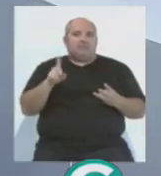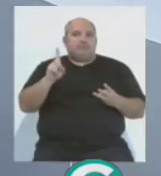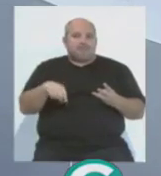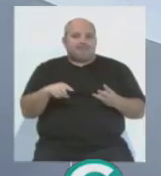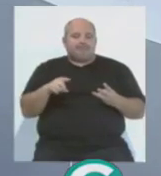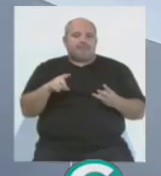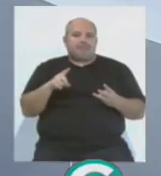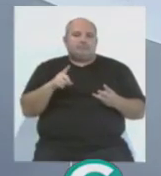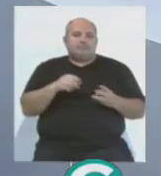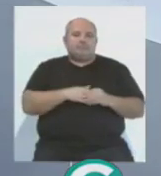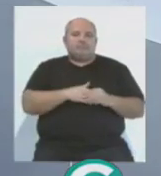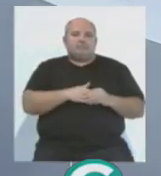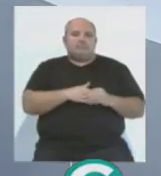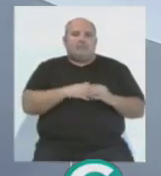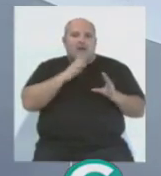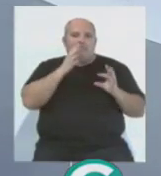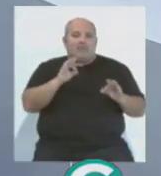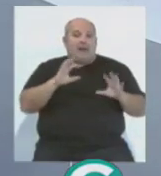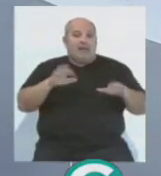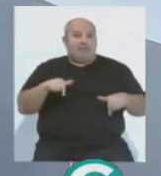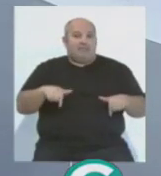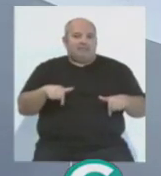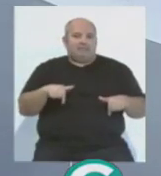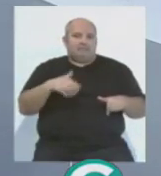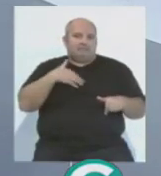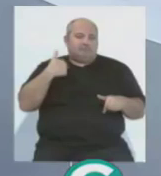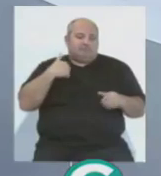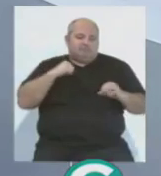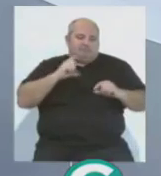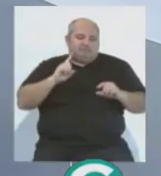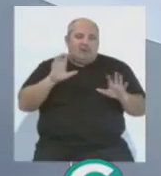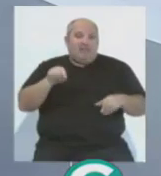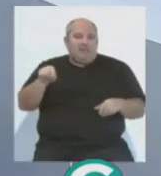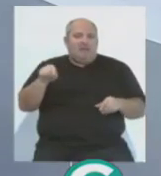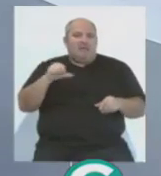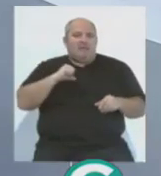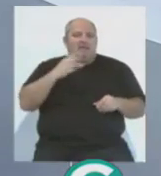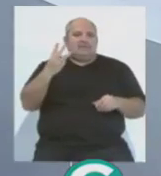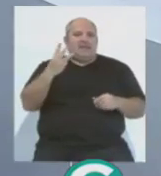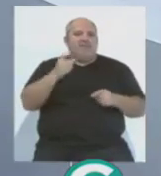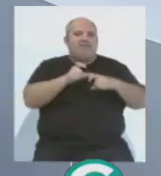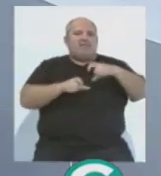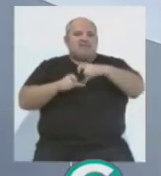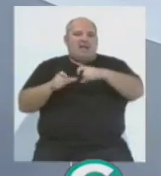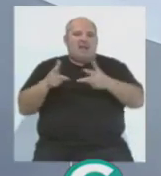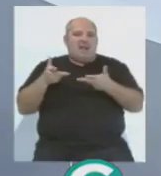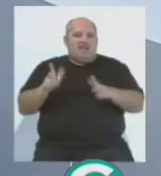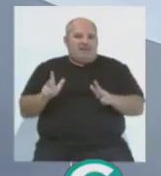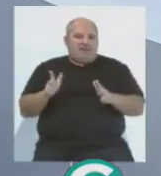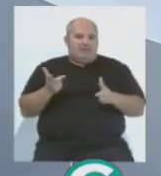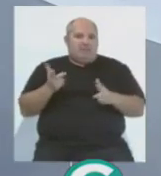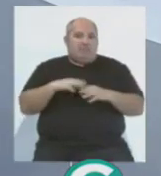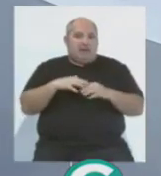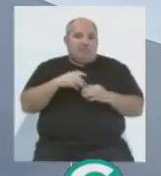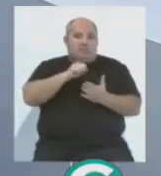justamente tenemos, en este caso, el Cádiz, yo no tengo nada, el Cádiz tiene tres fichas disponibles para